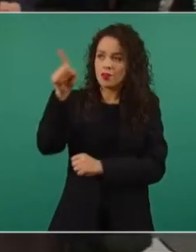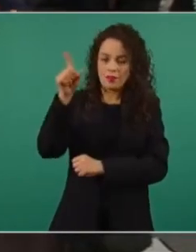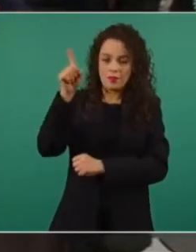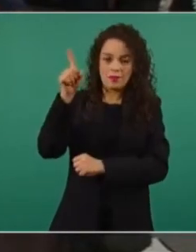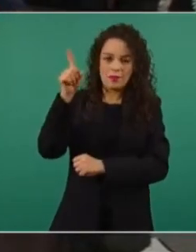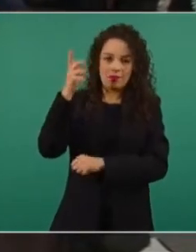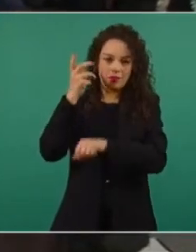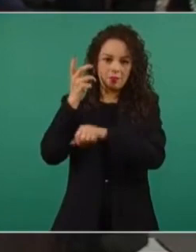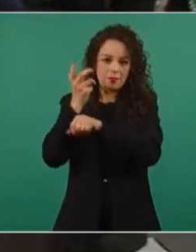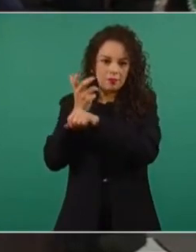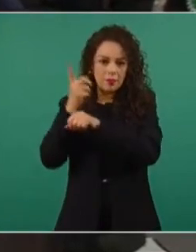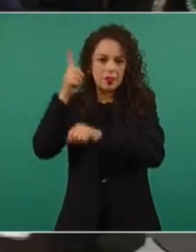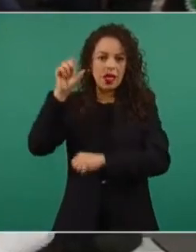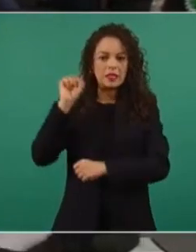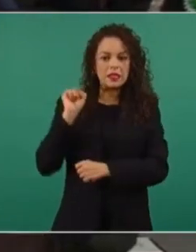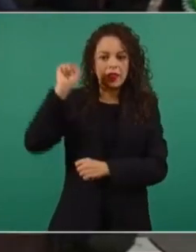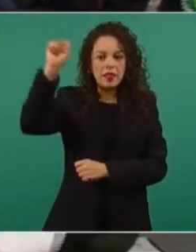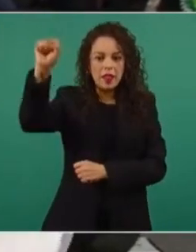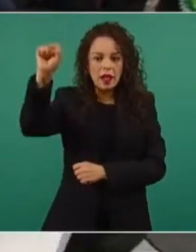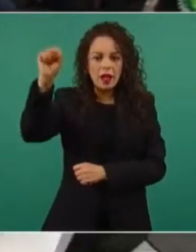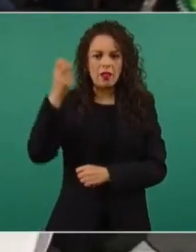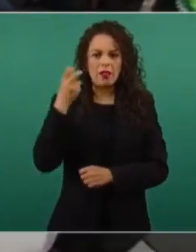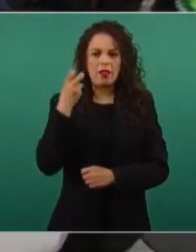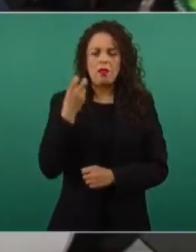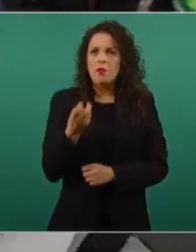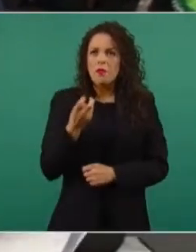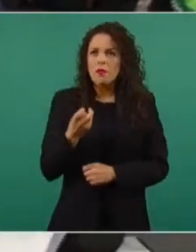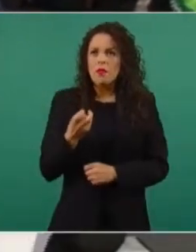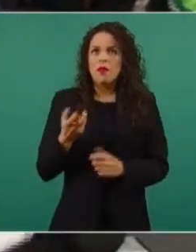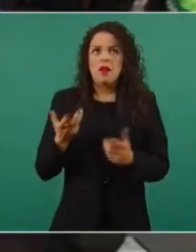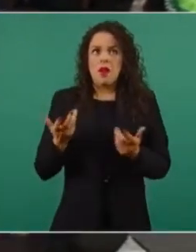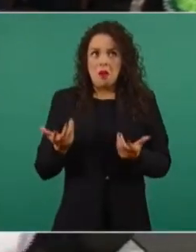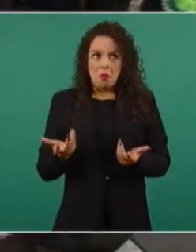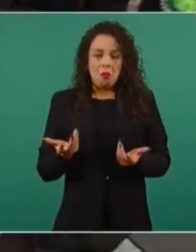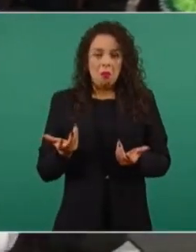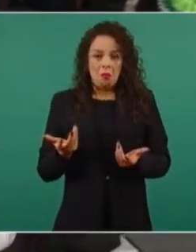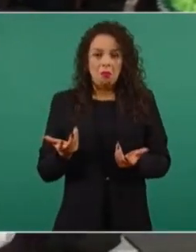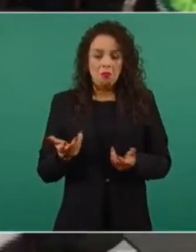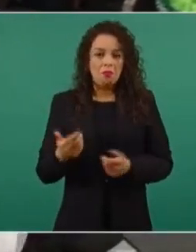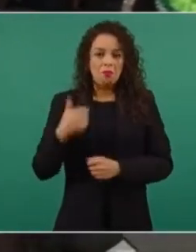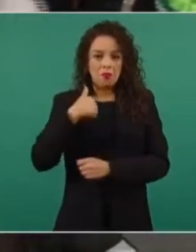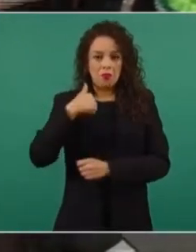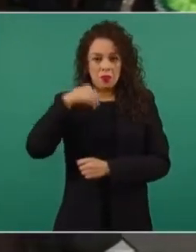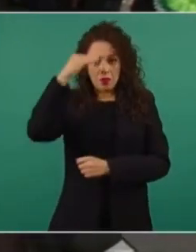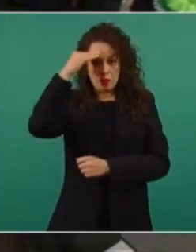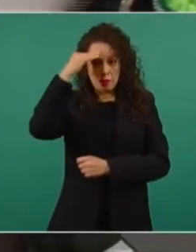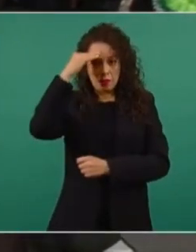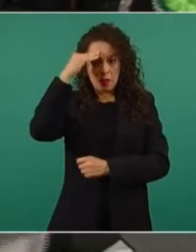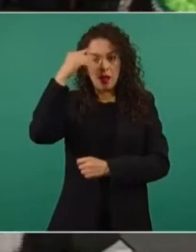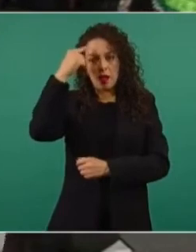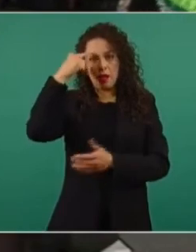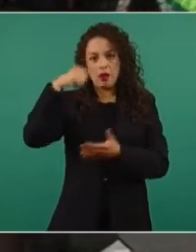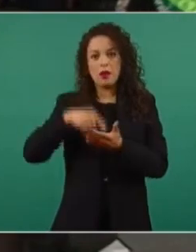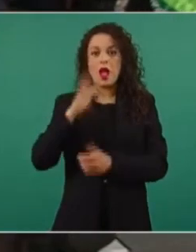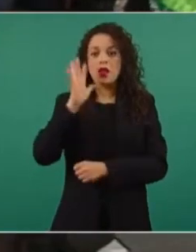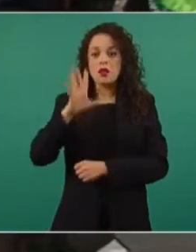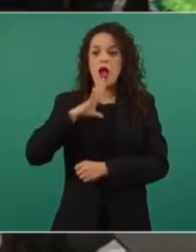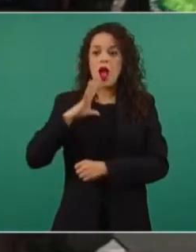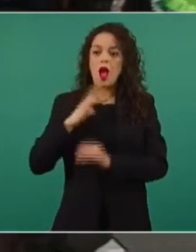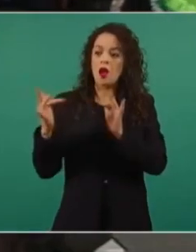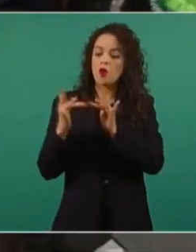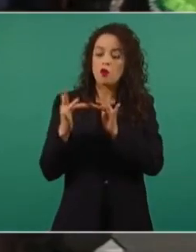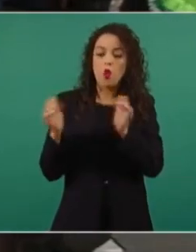Entonces, lo cual me hizo revelar que ya han tenido contacto con sindicatos norteamericanos.